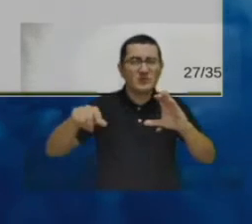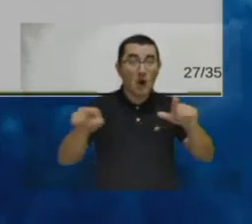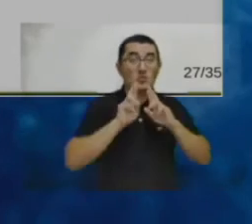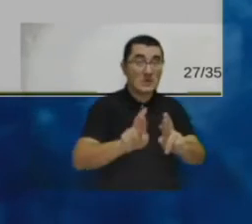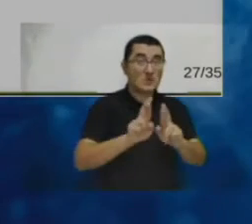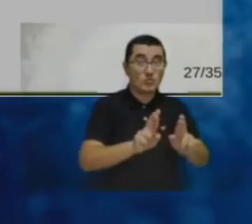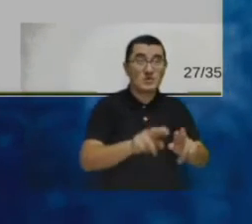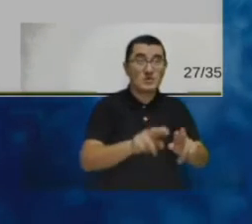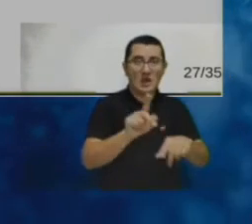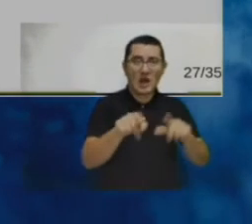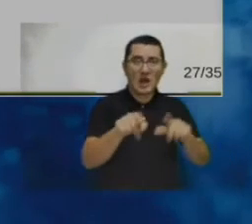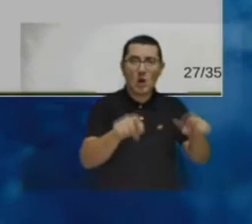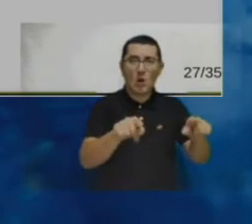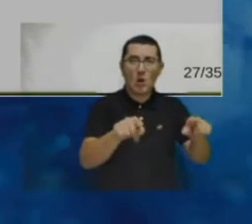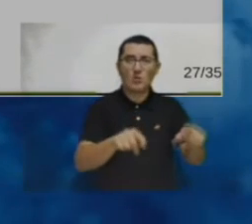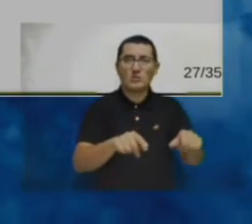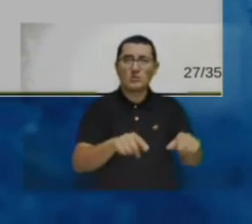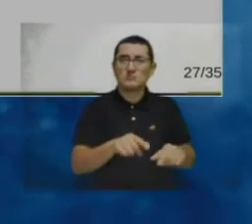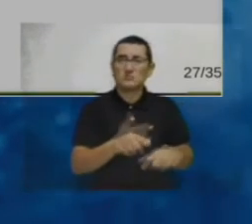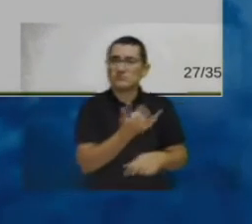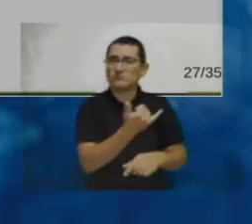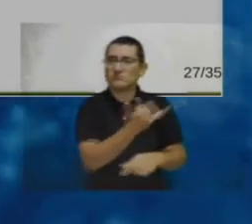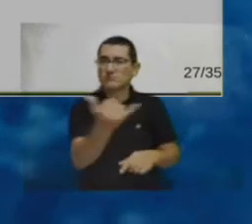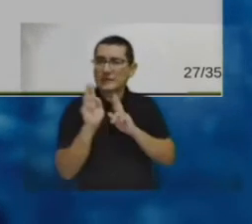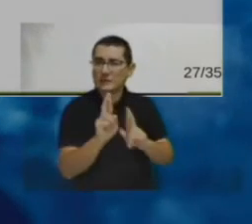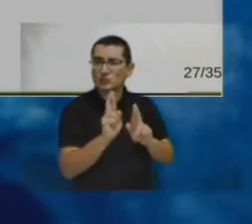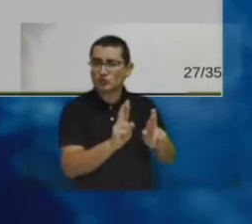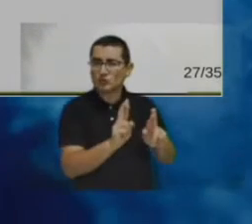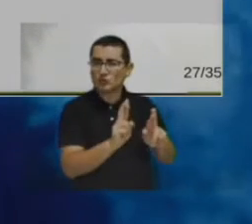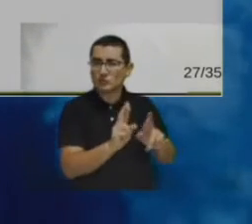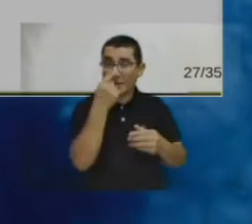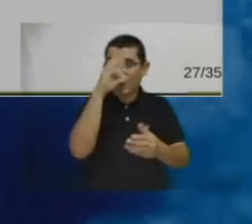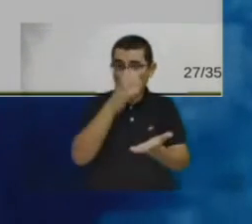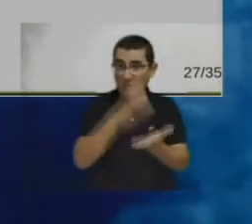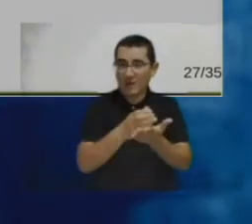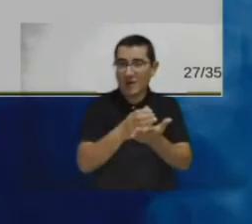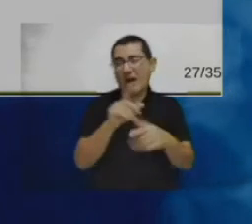universitaria de allí la distribución de edades digamos